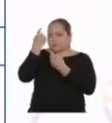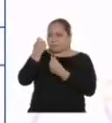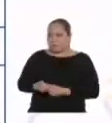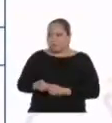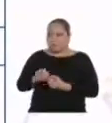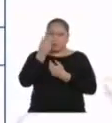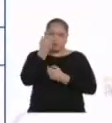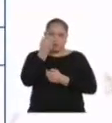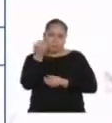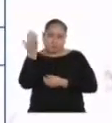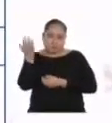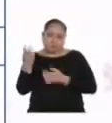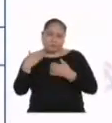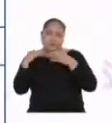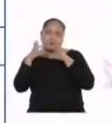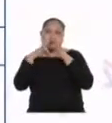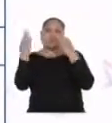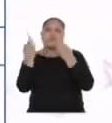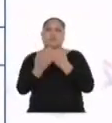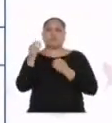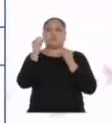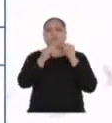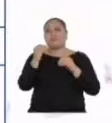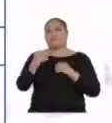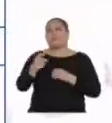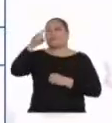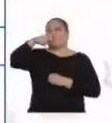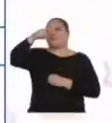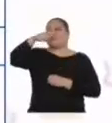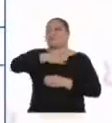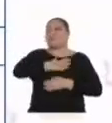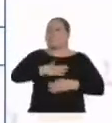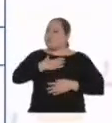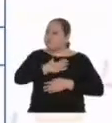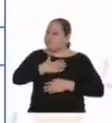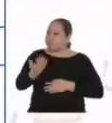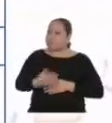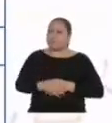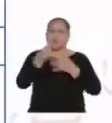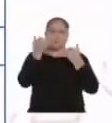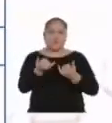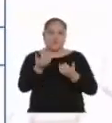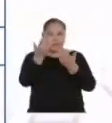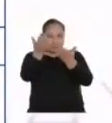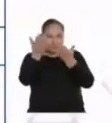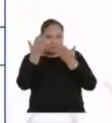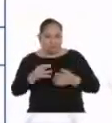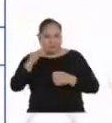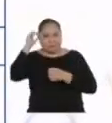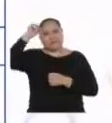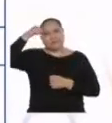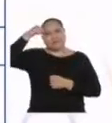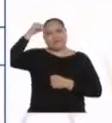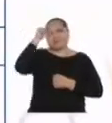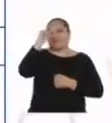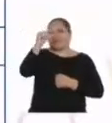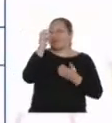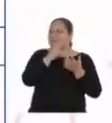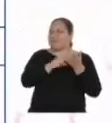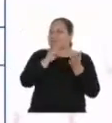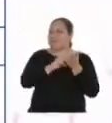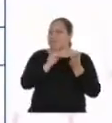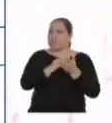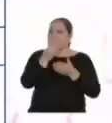que tiene la familia para satisfacer sus necesidades. Y ahora, les invito a recordar un poco